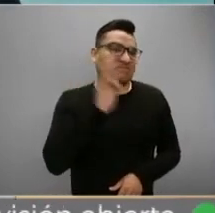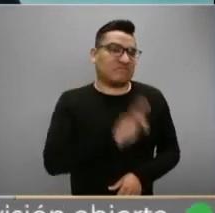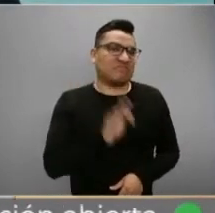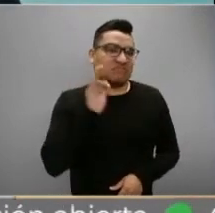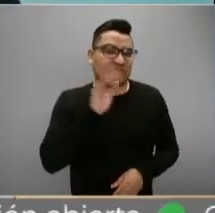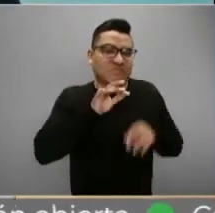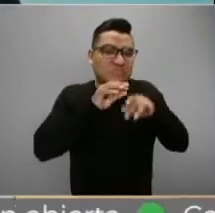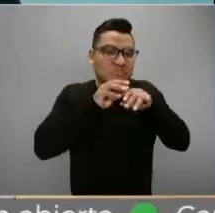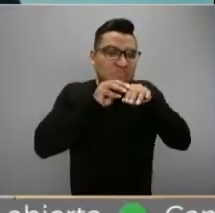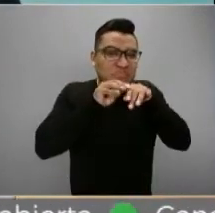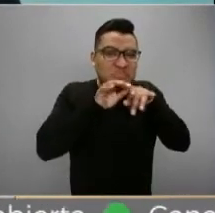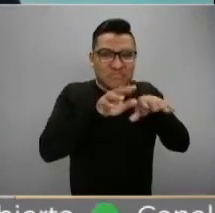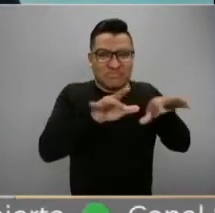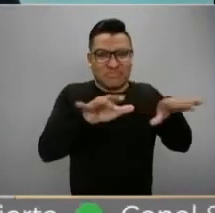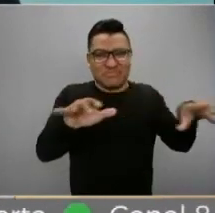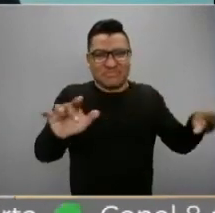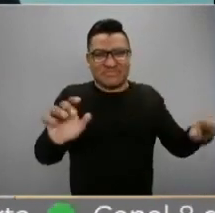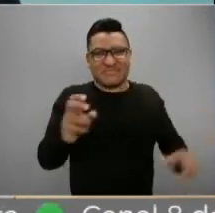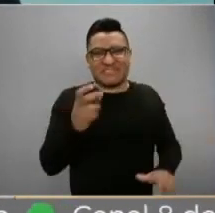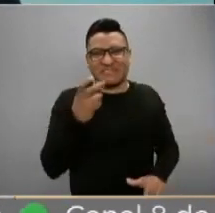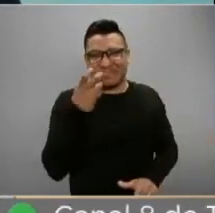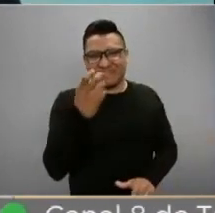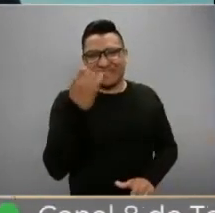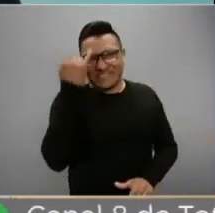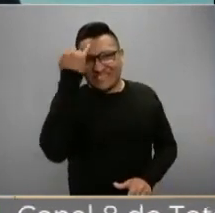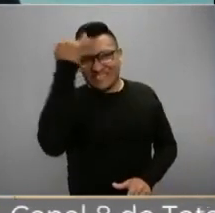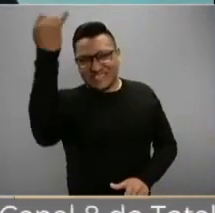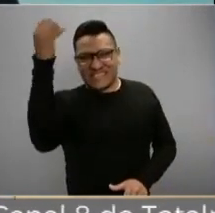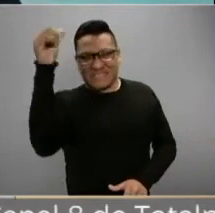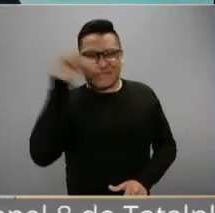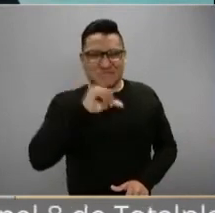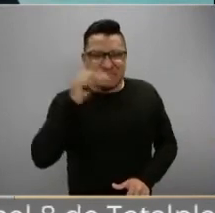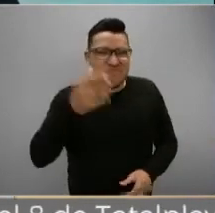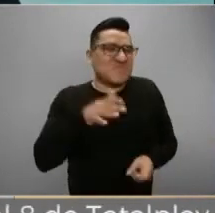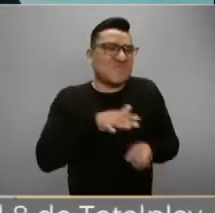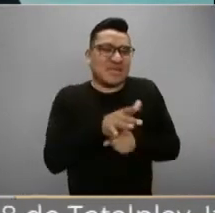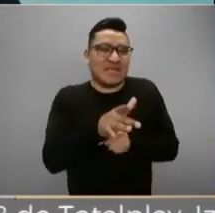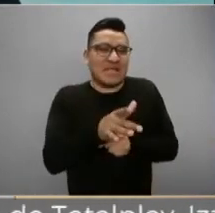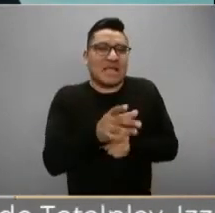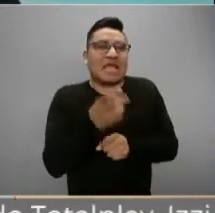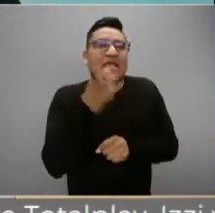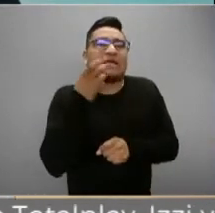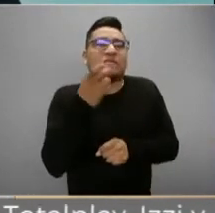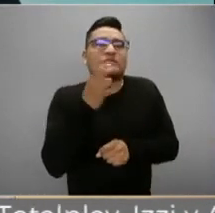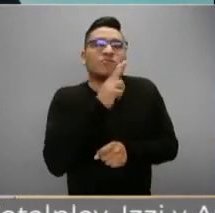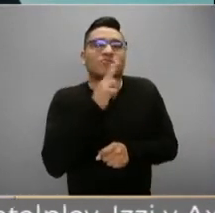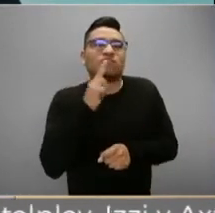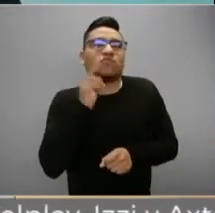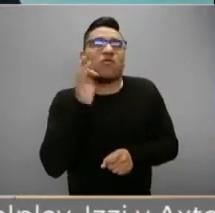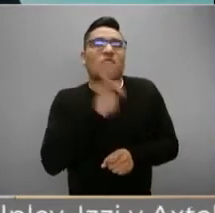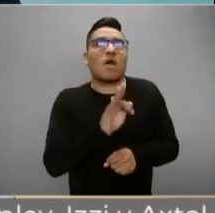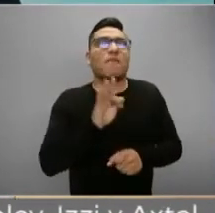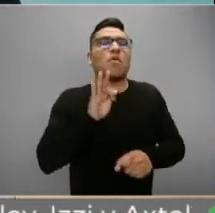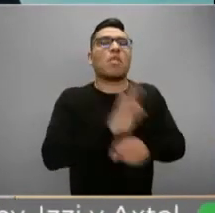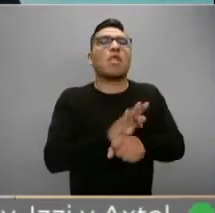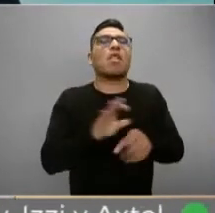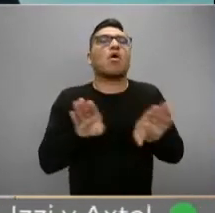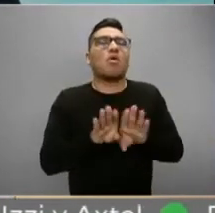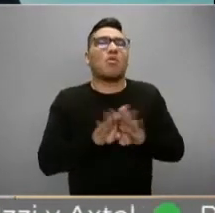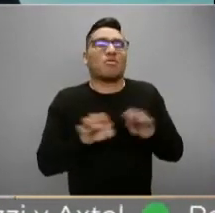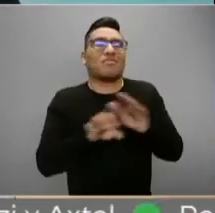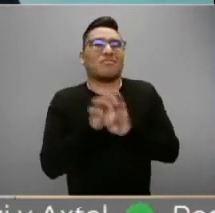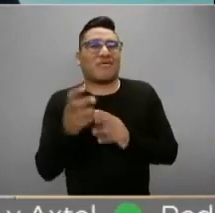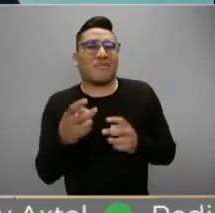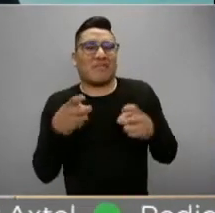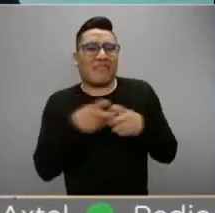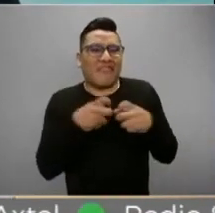divulgarlas. Y un poco la idea hoy es, pues uno, cómo protegerse también, cómo volverse inmune frente a la angustia, el estrés, la